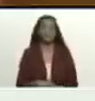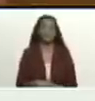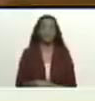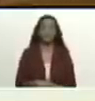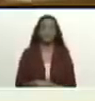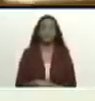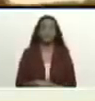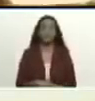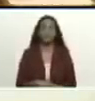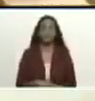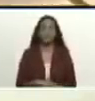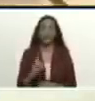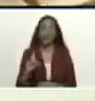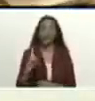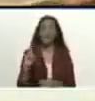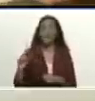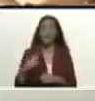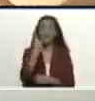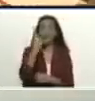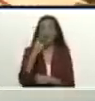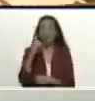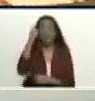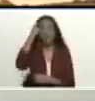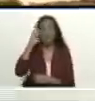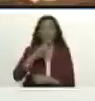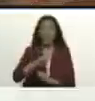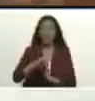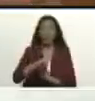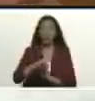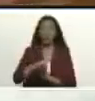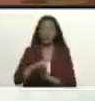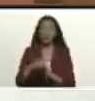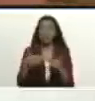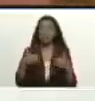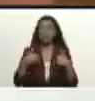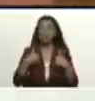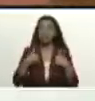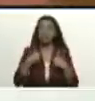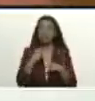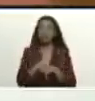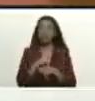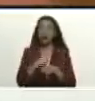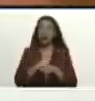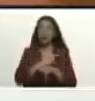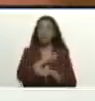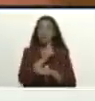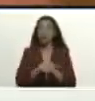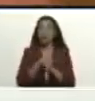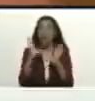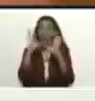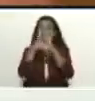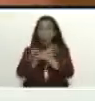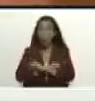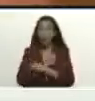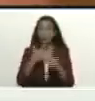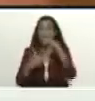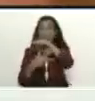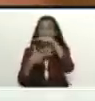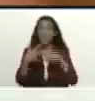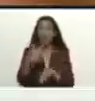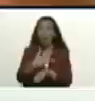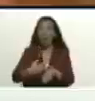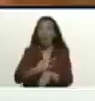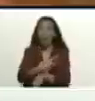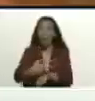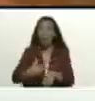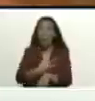fue la primera jornada el lunes intenso luego en la noche le dediqué tres horas a reuniones